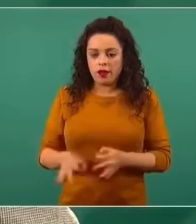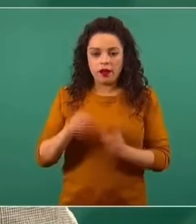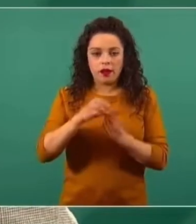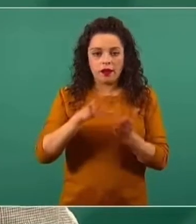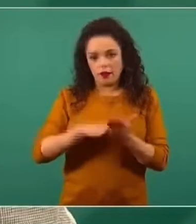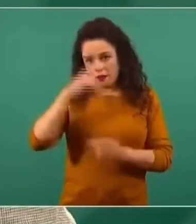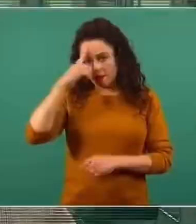Muchas gracias.